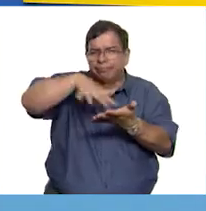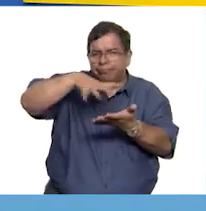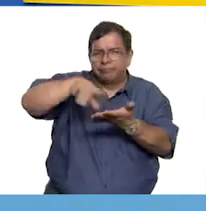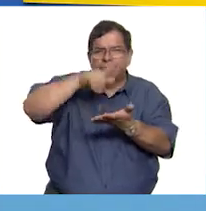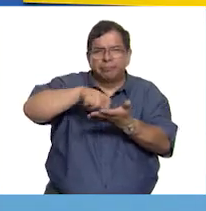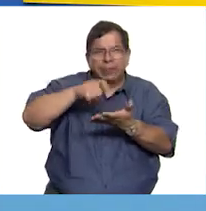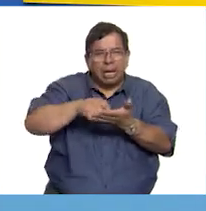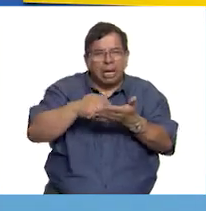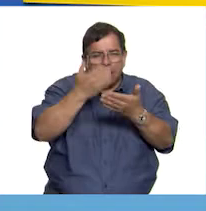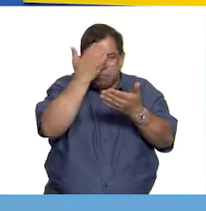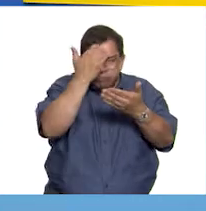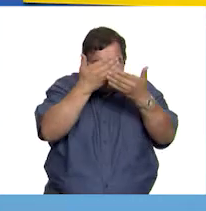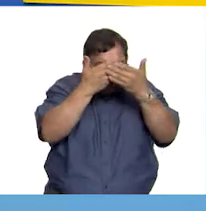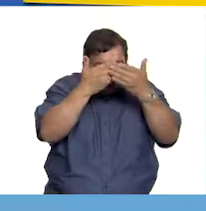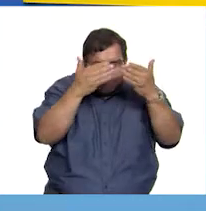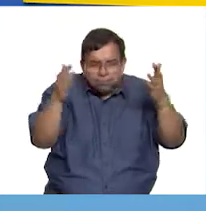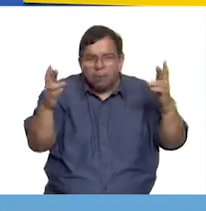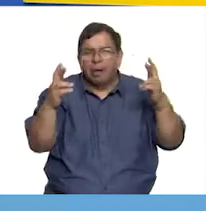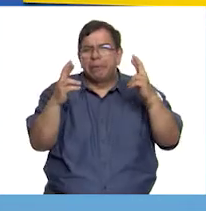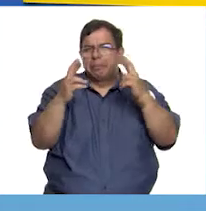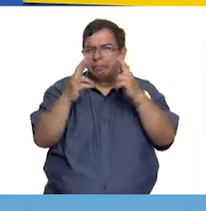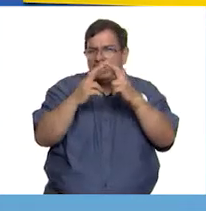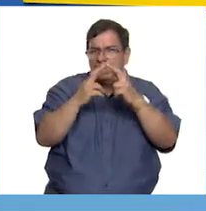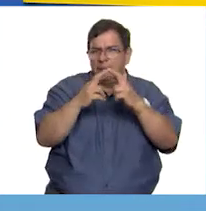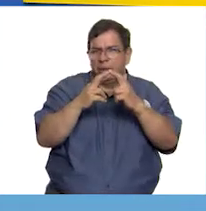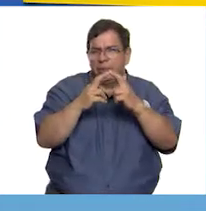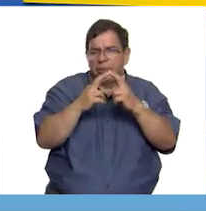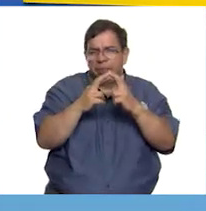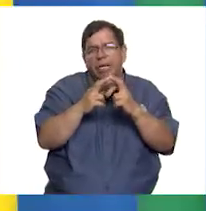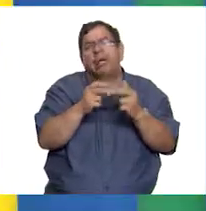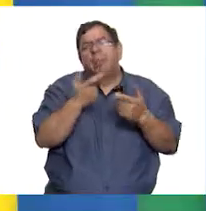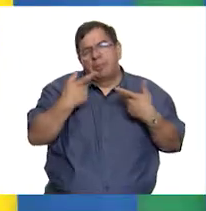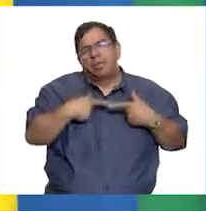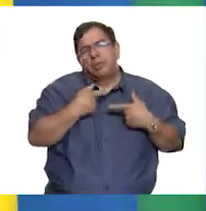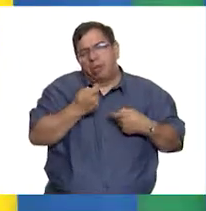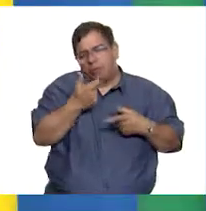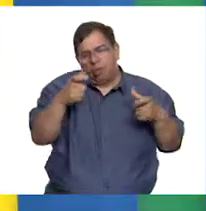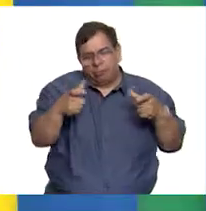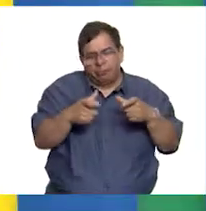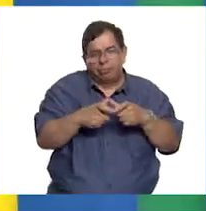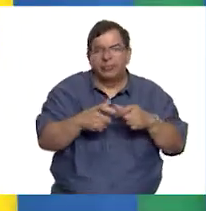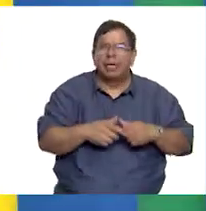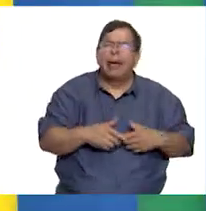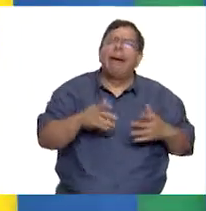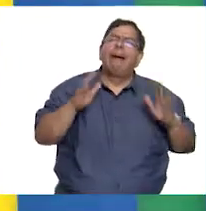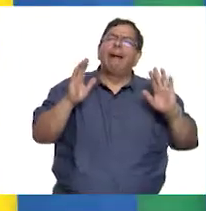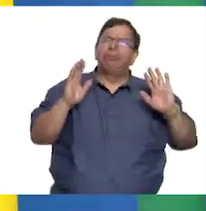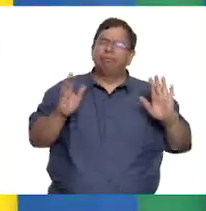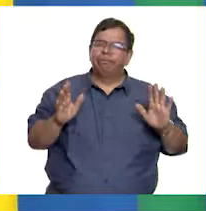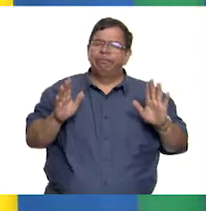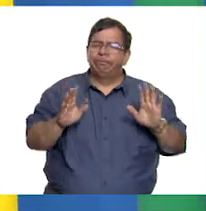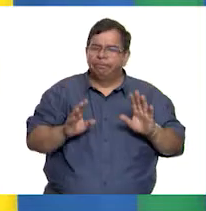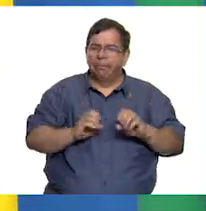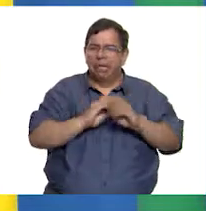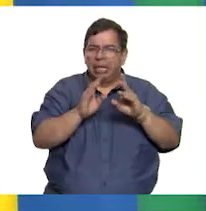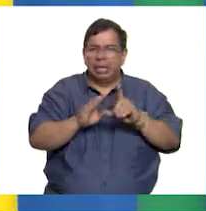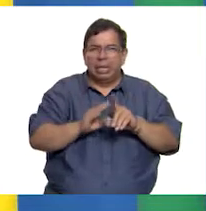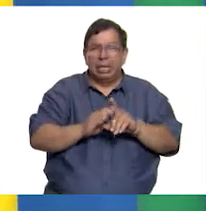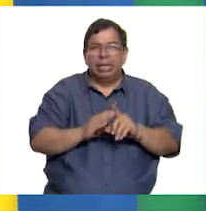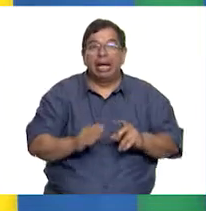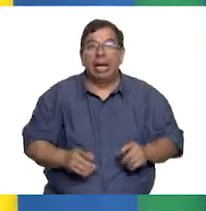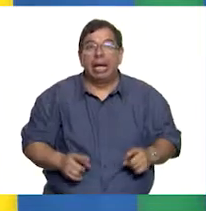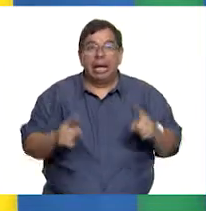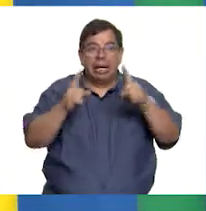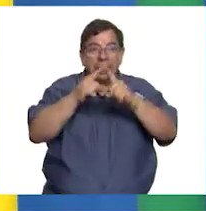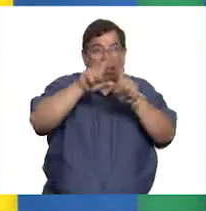y conocer más sobre la religión, aunque pues eran la minoría. Cada vez me queda más claro que la Iglesia Nuevo Hispana era